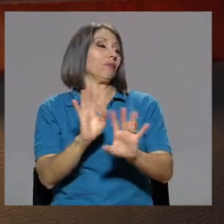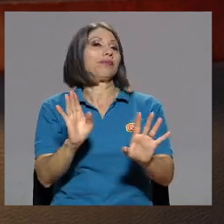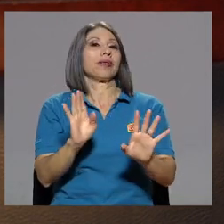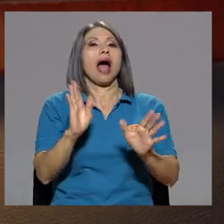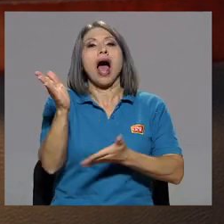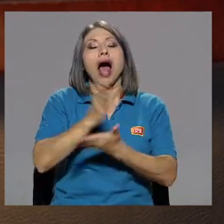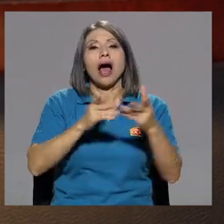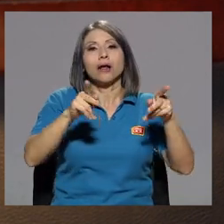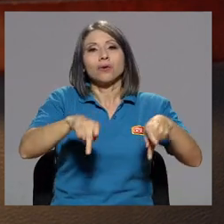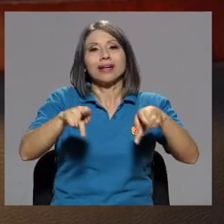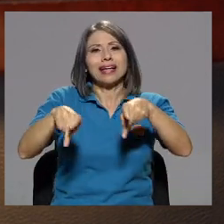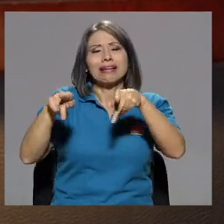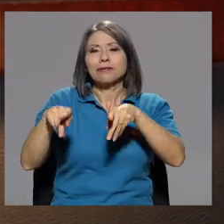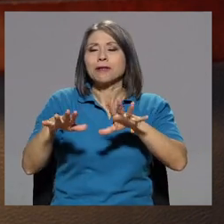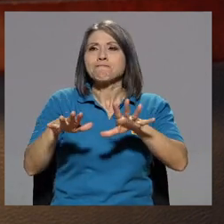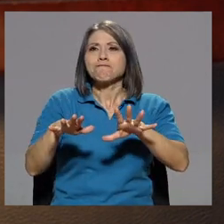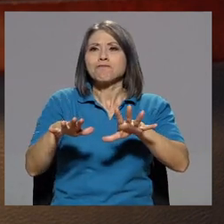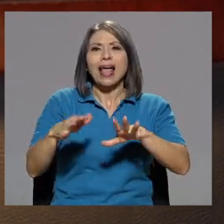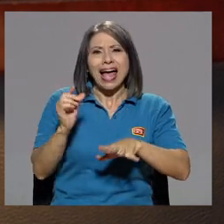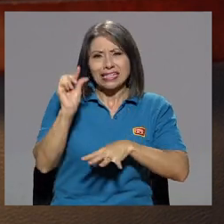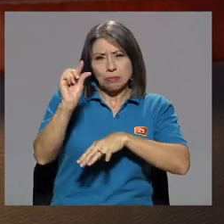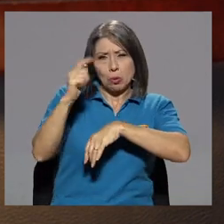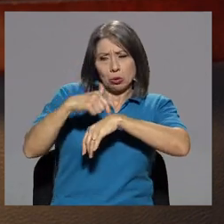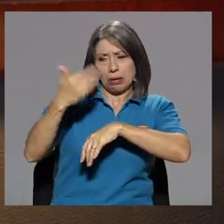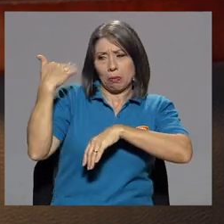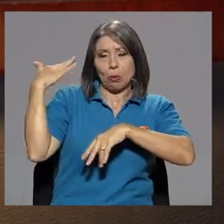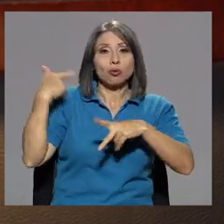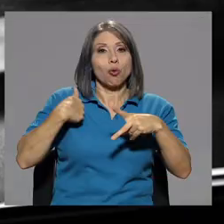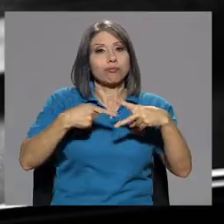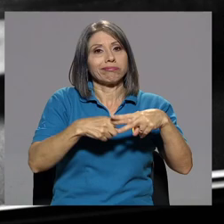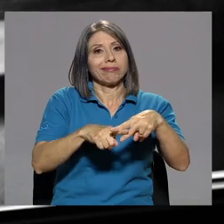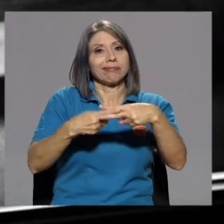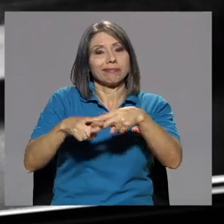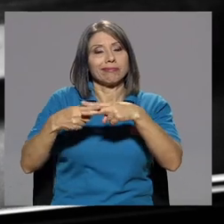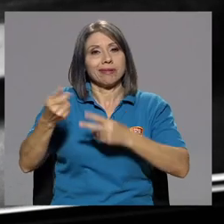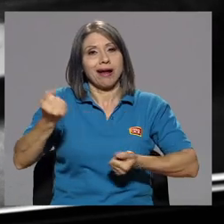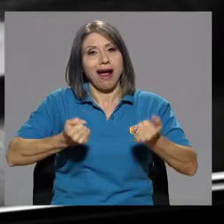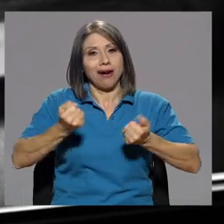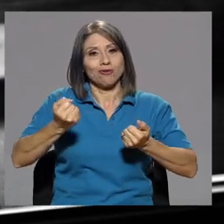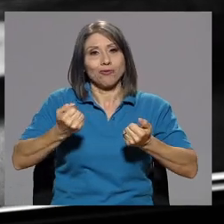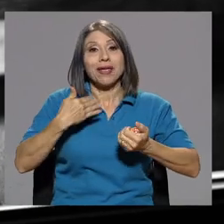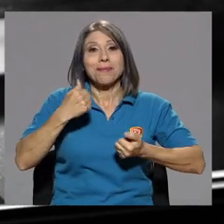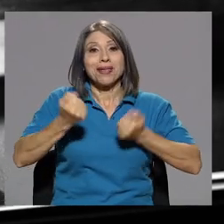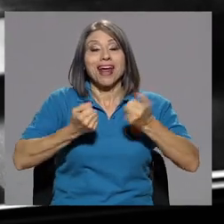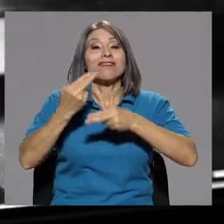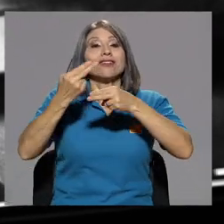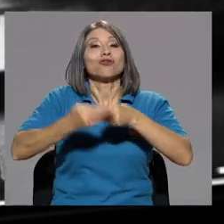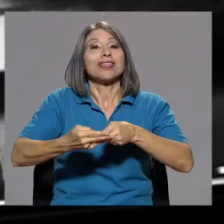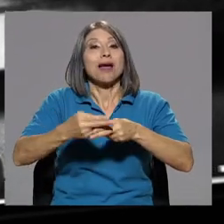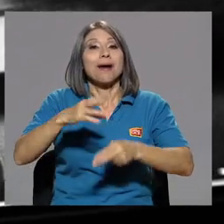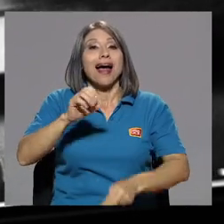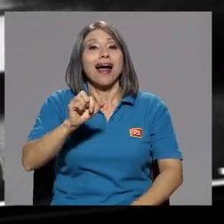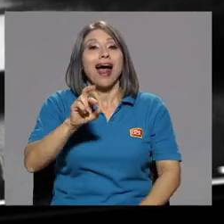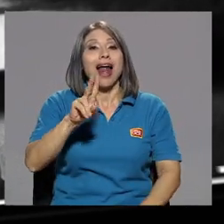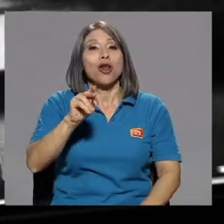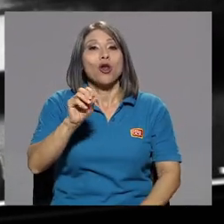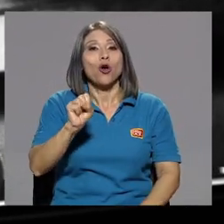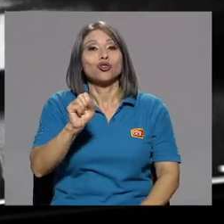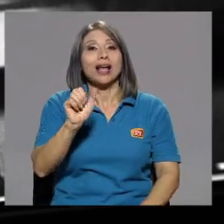hace poco tuve que arreglar el carro porque mi carrito se llama Carlos Alberto.